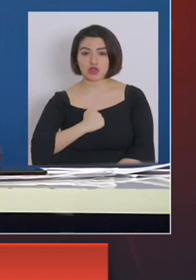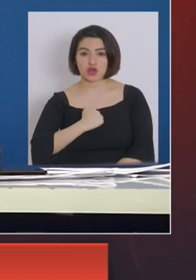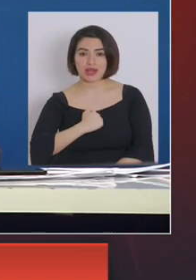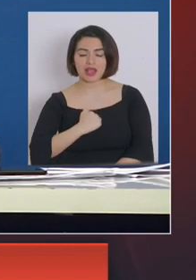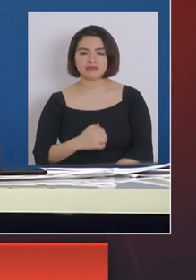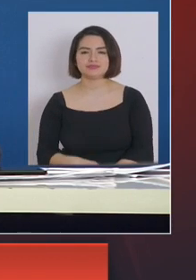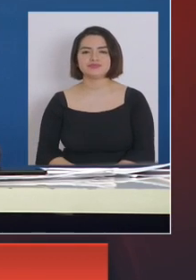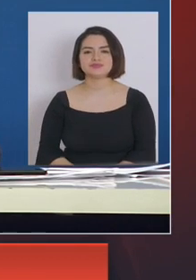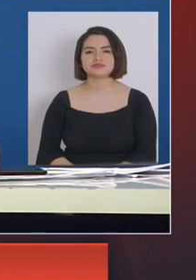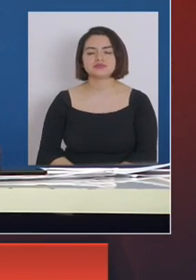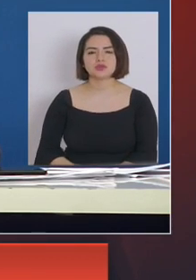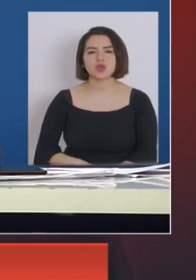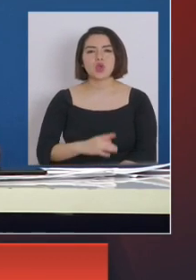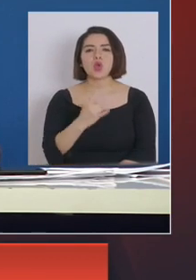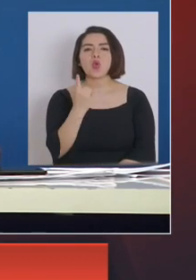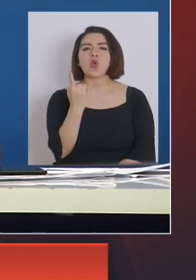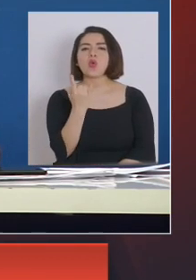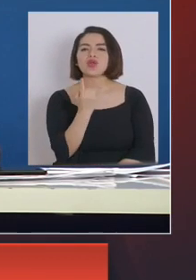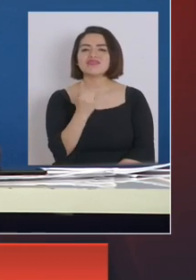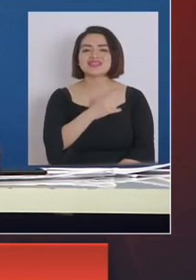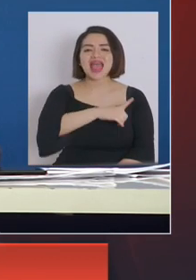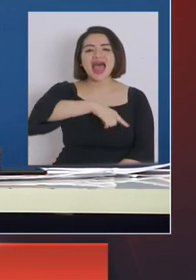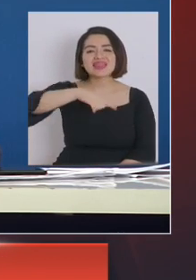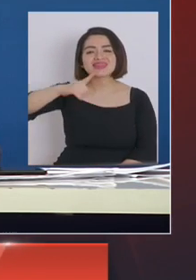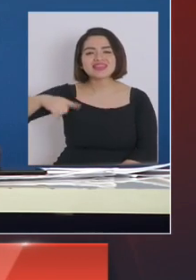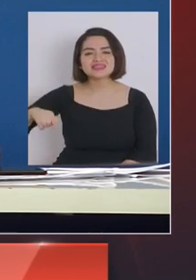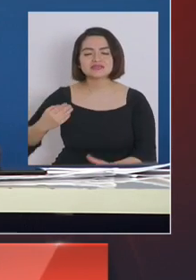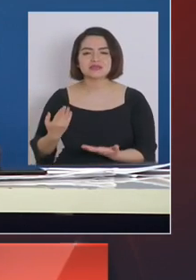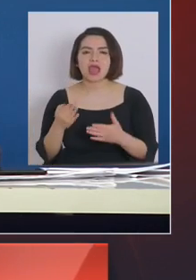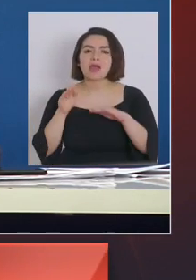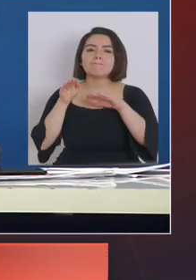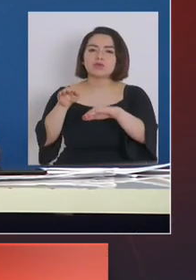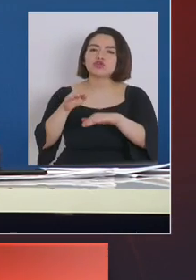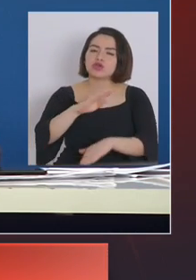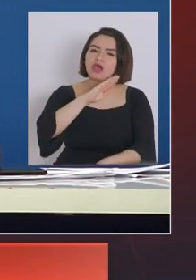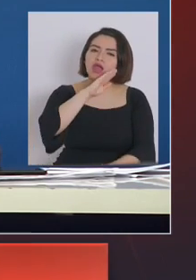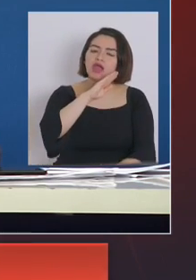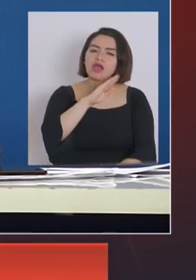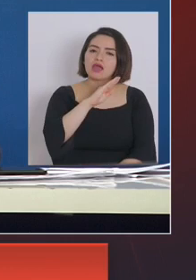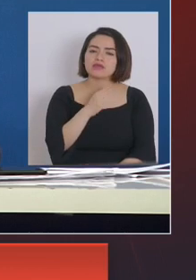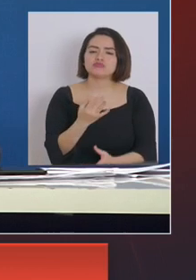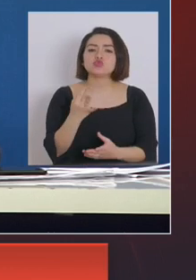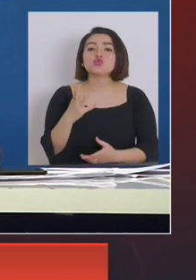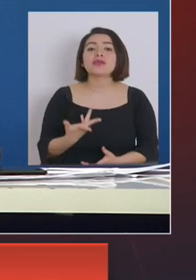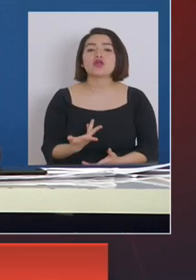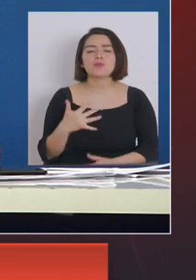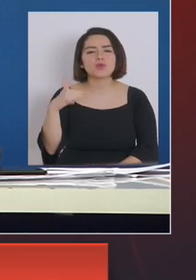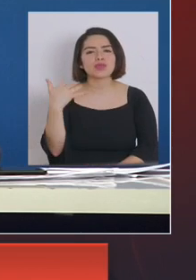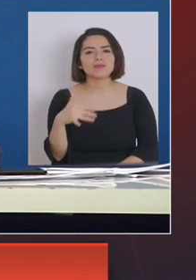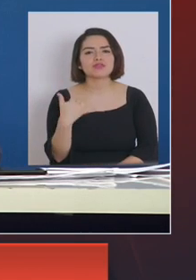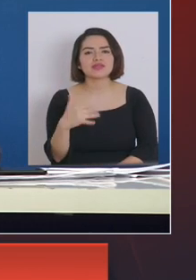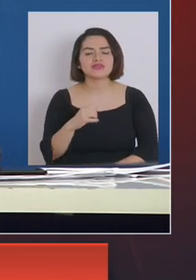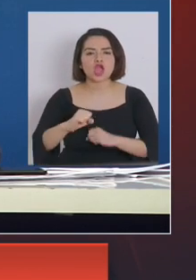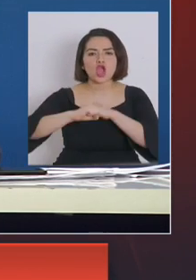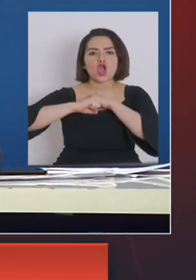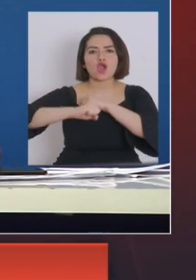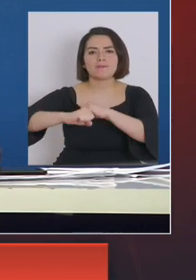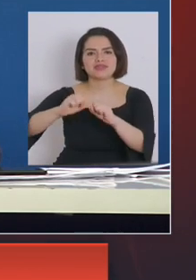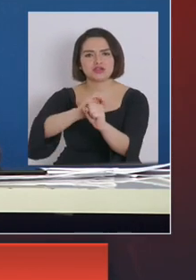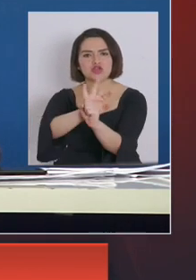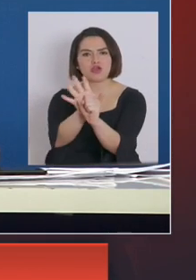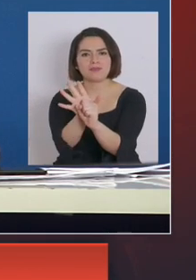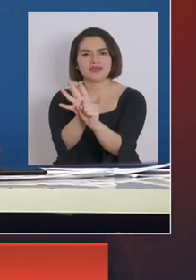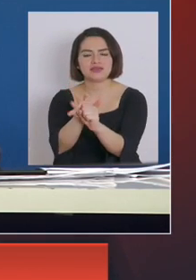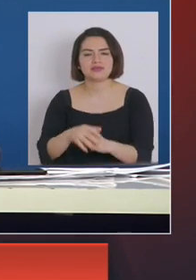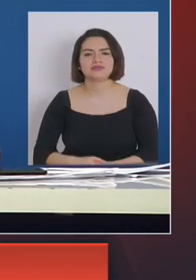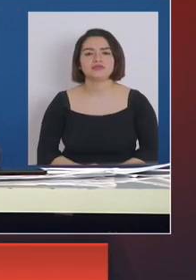la Universidad de los Andes, aportaron camas muy, cifras muy importantes para combatir la pandemia. Así que nos estamos